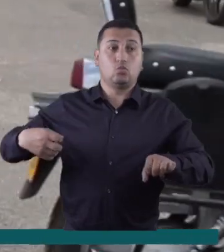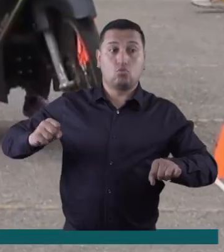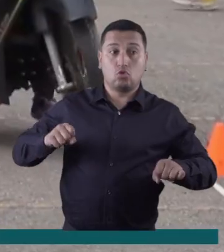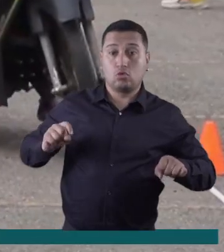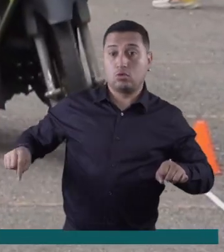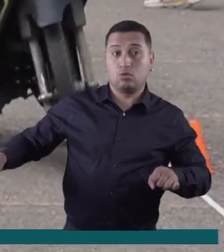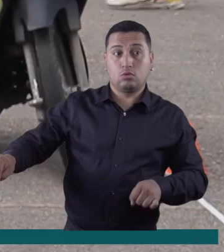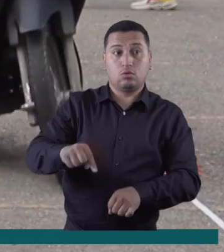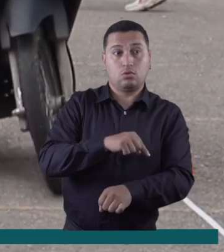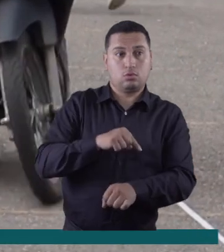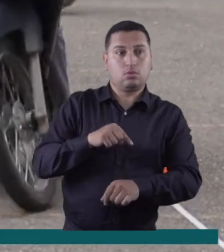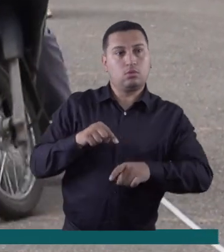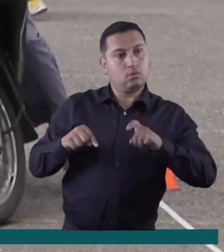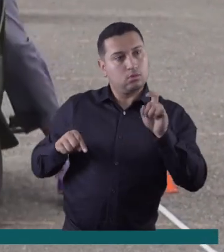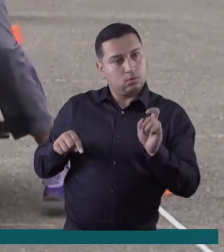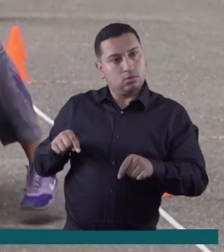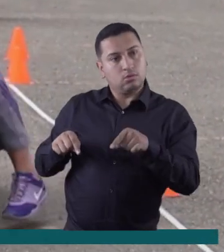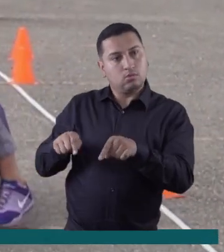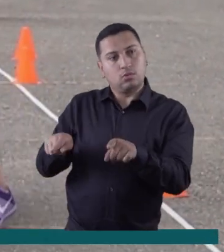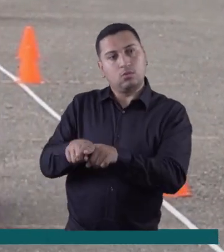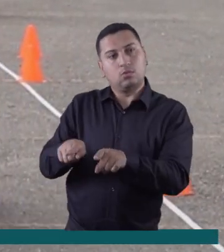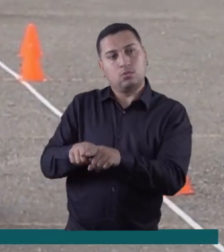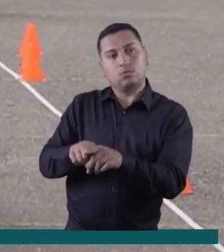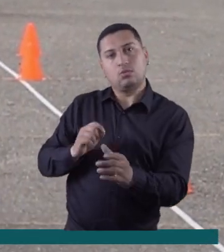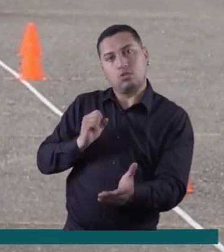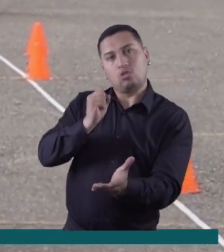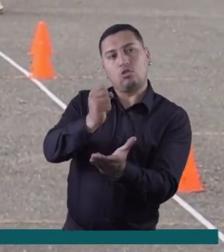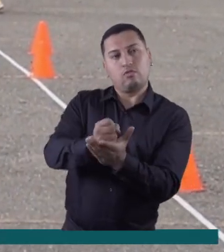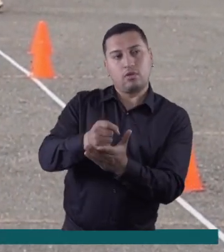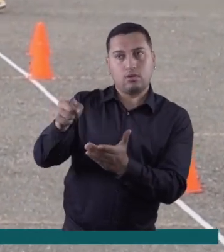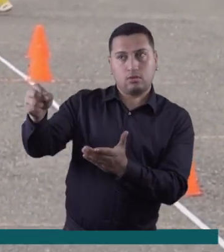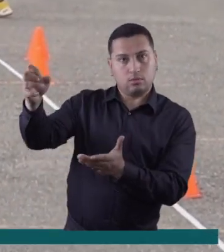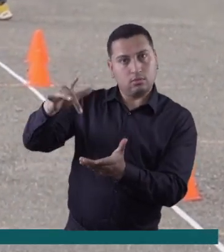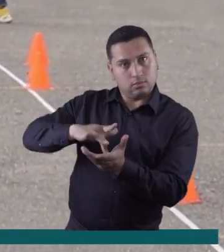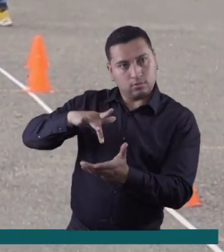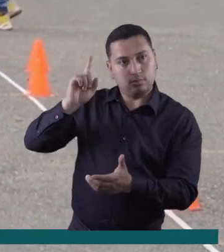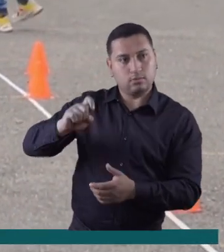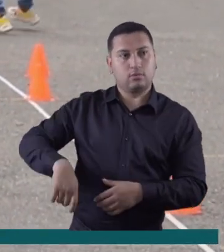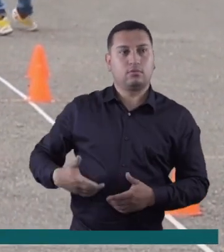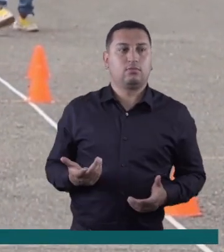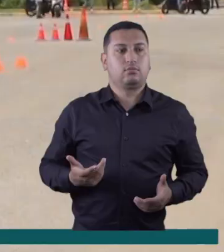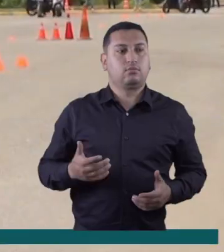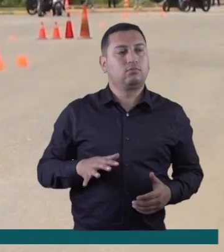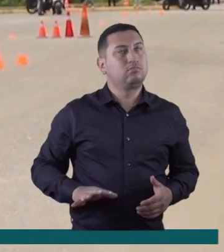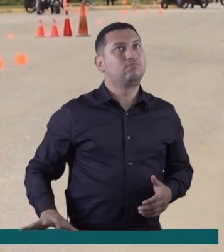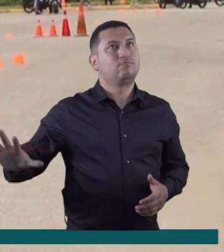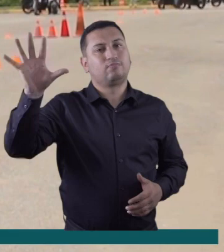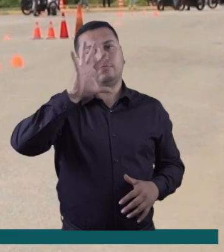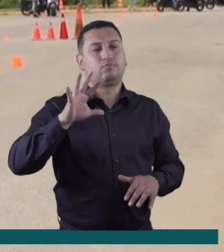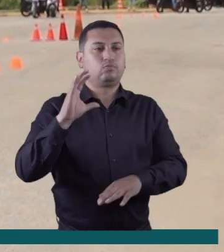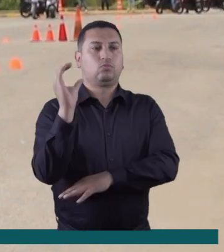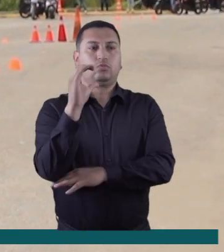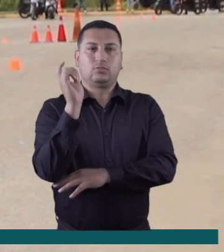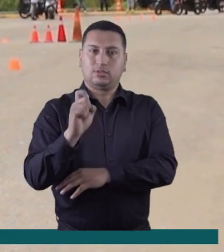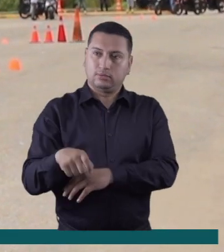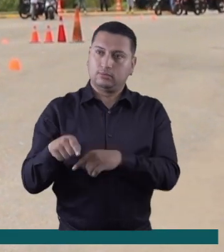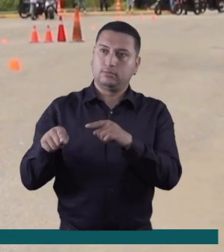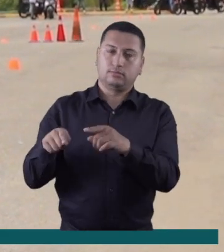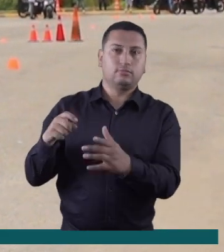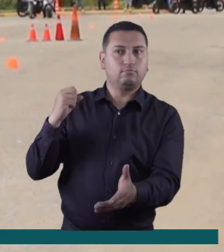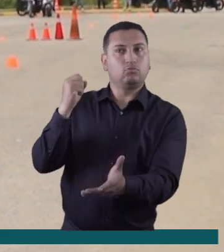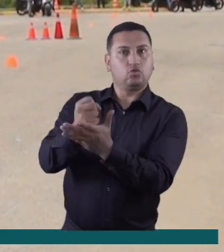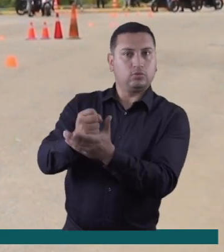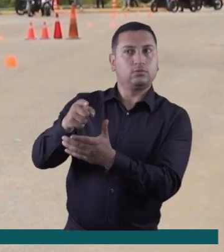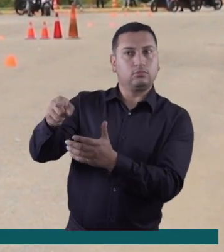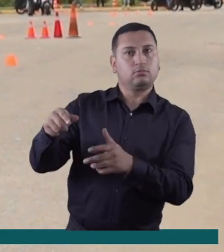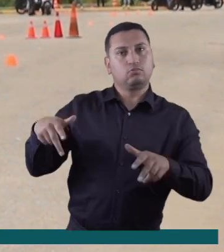motociclistas en Boyacá, consideran que debería ser obligatoria la asistencia a estas clases. Debería ser obligatorio en todo